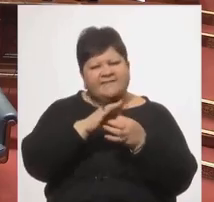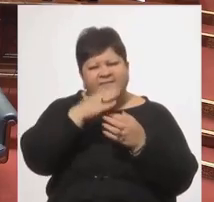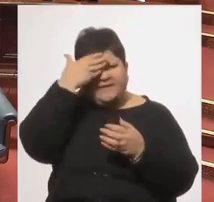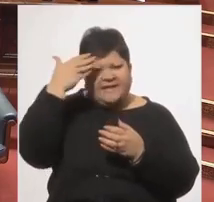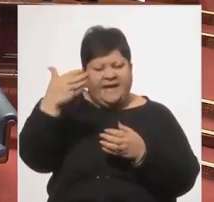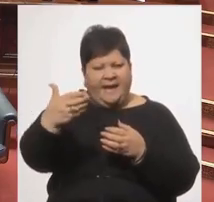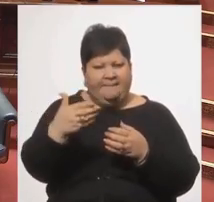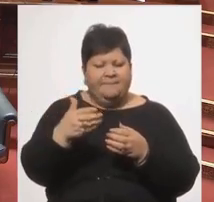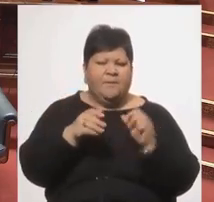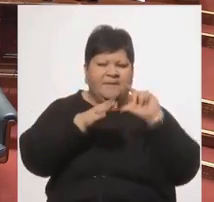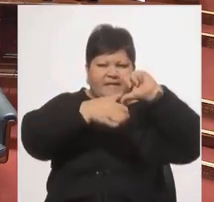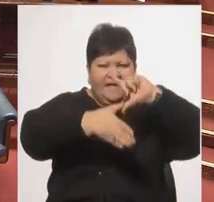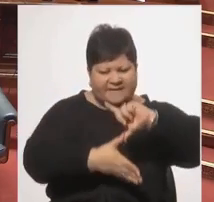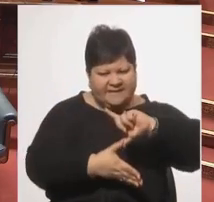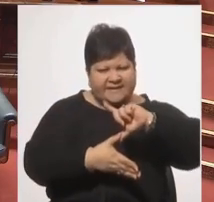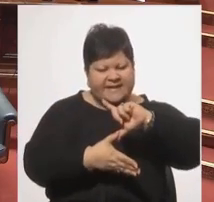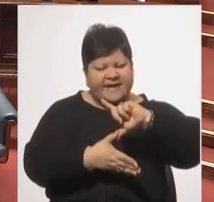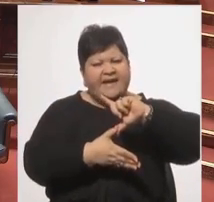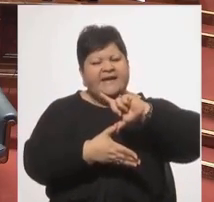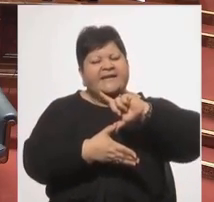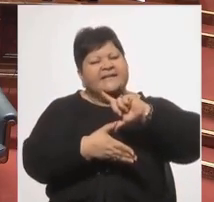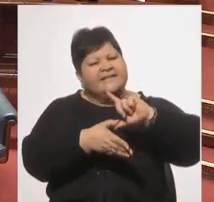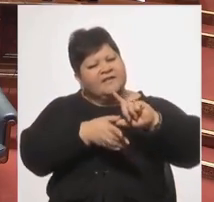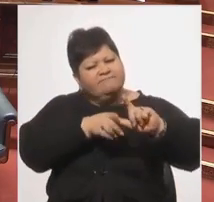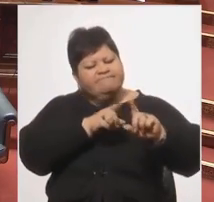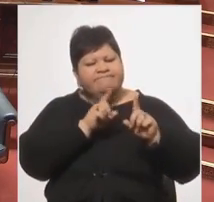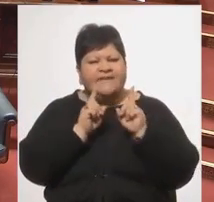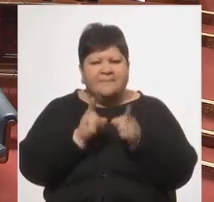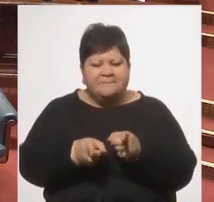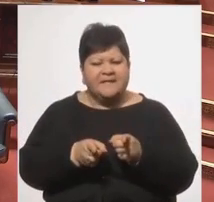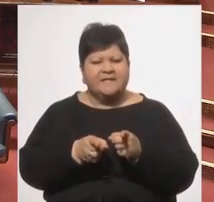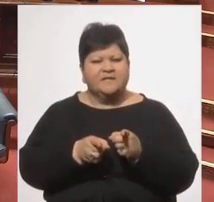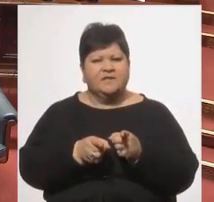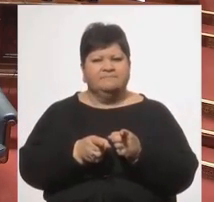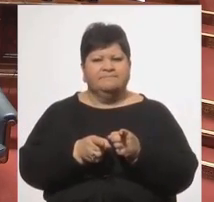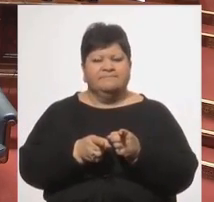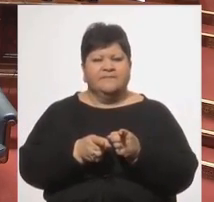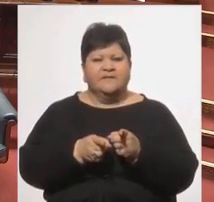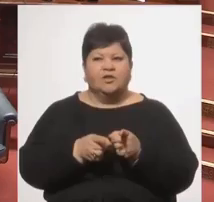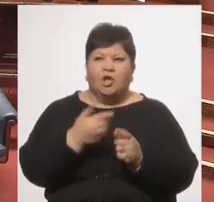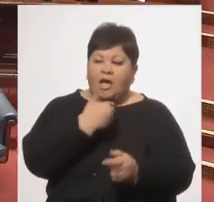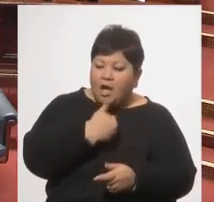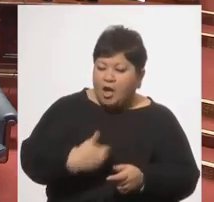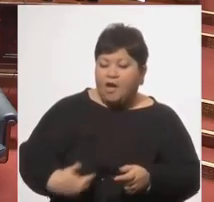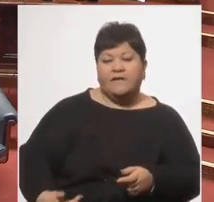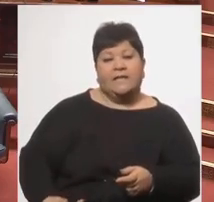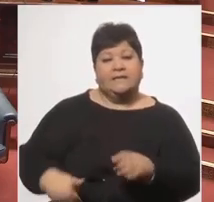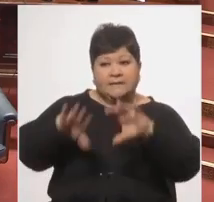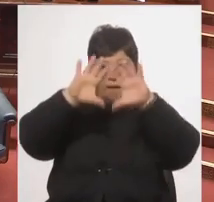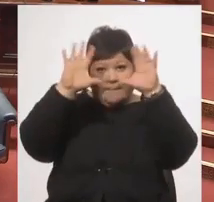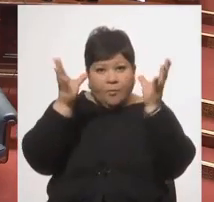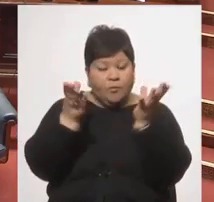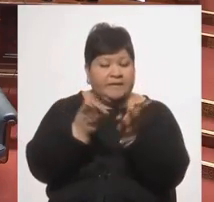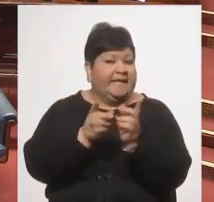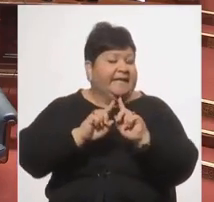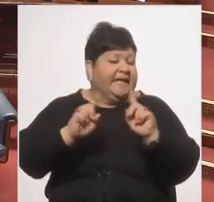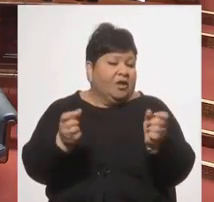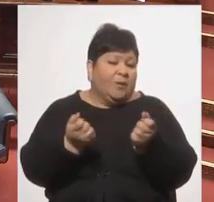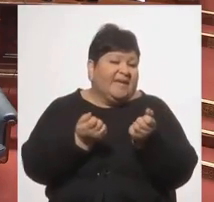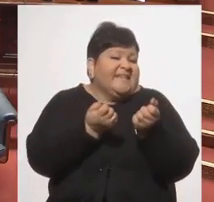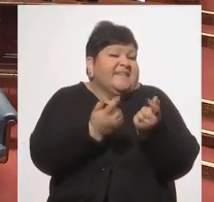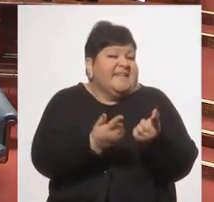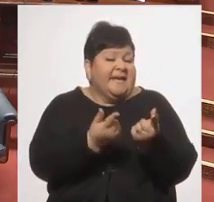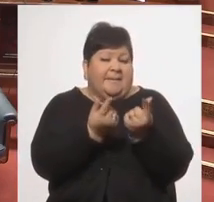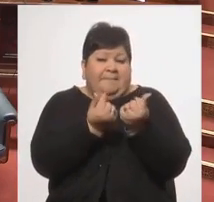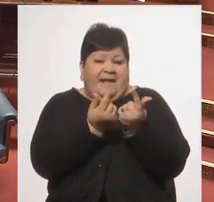Latina, con la necesidad de una gobernanza mundial que no destine recursos en guerra, sino en